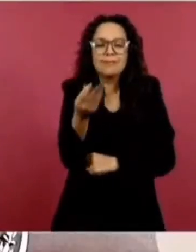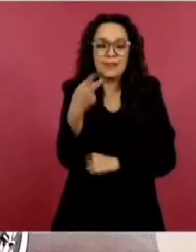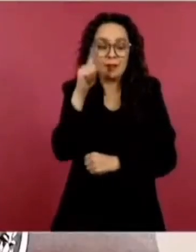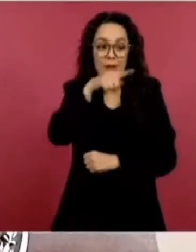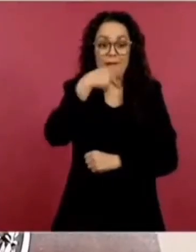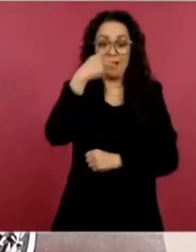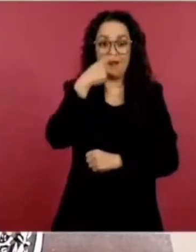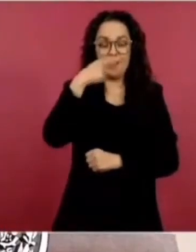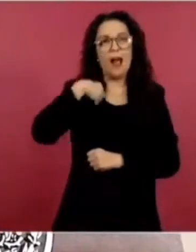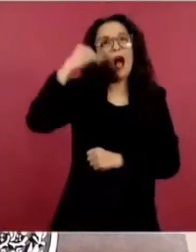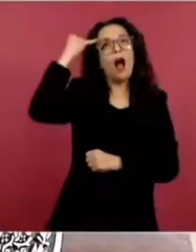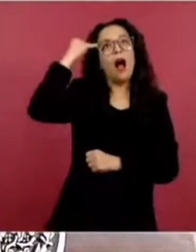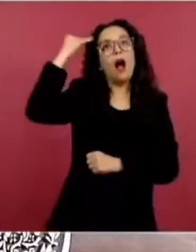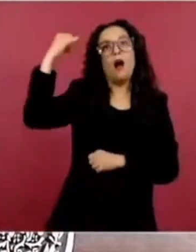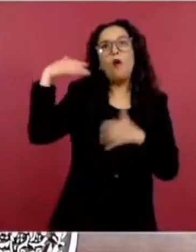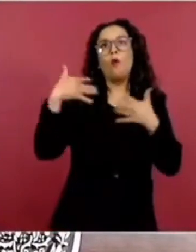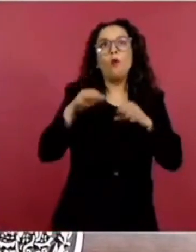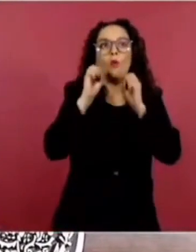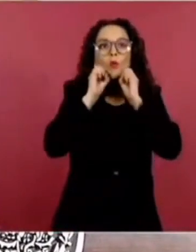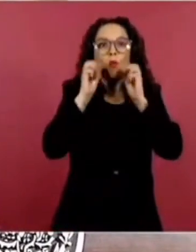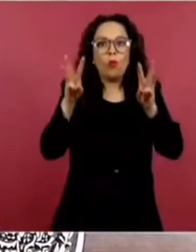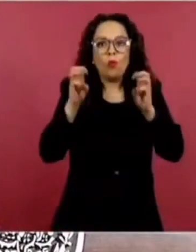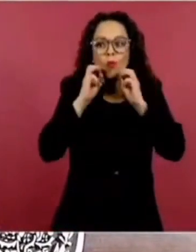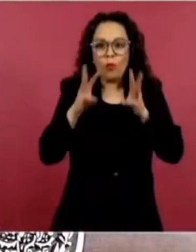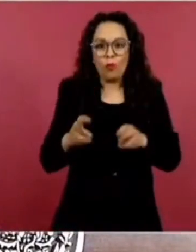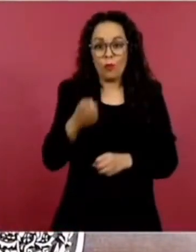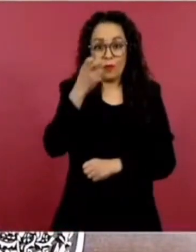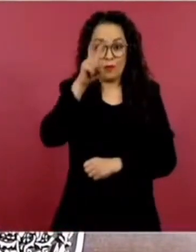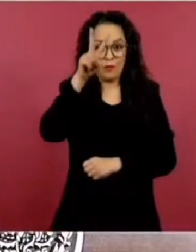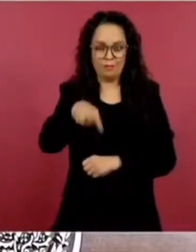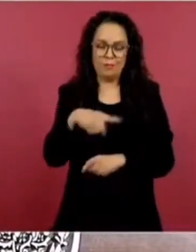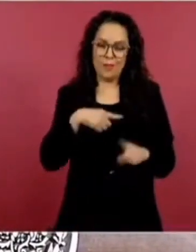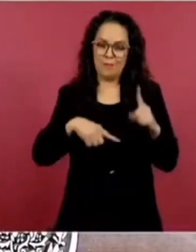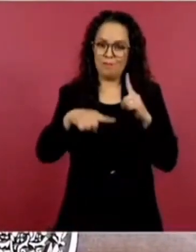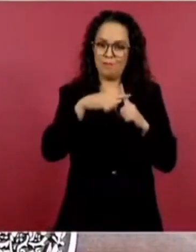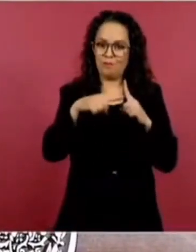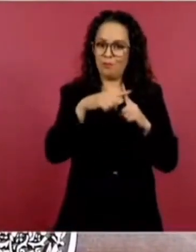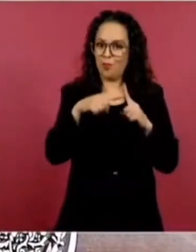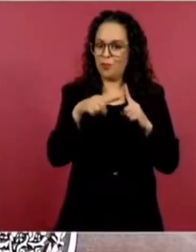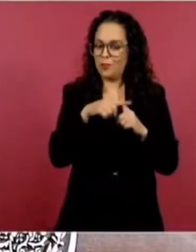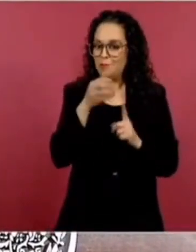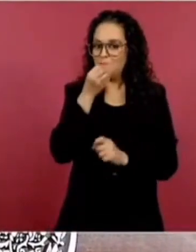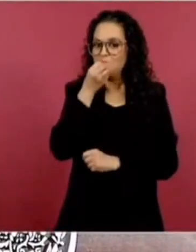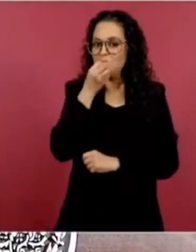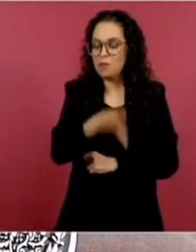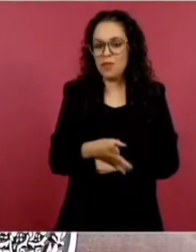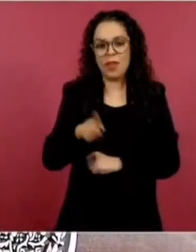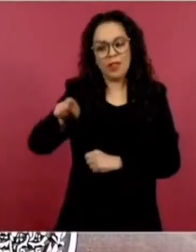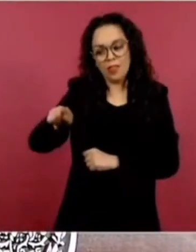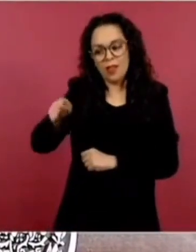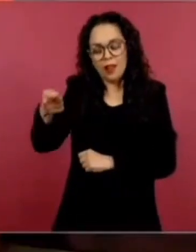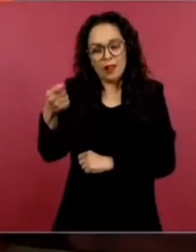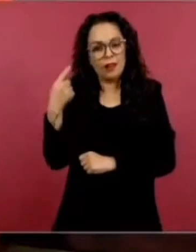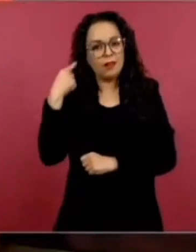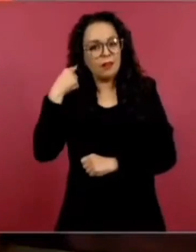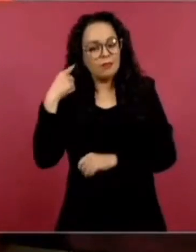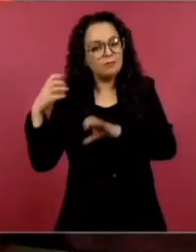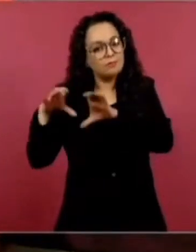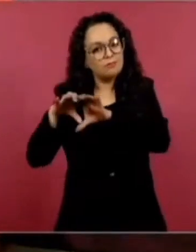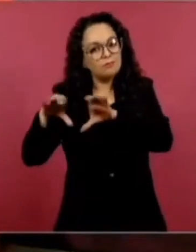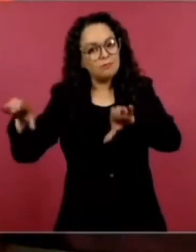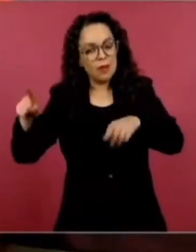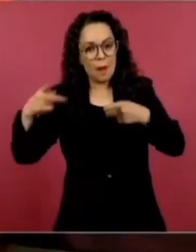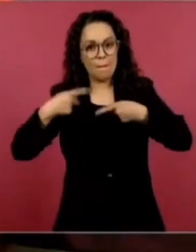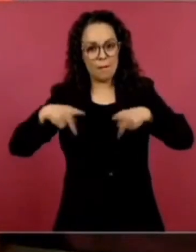Pero uno imaginaba. Eso tenía la radio antes. Y eran muy buenos los narradores.